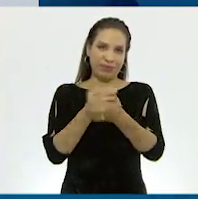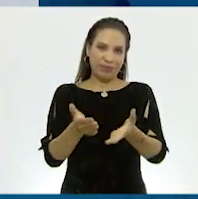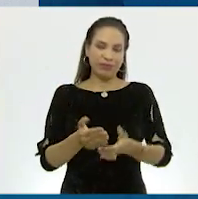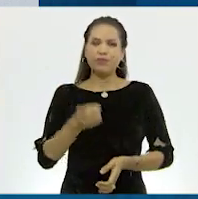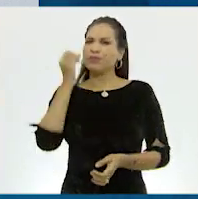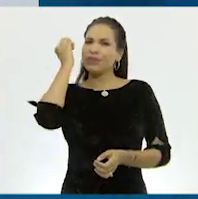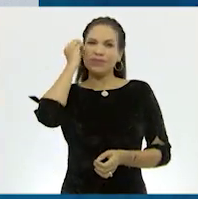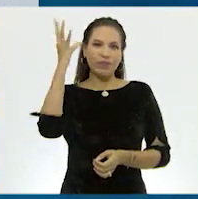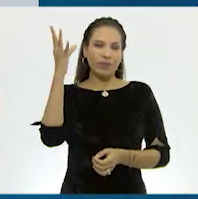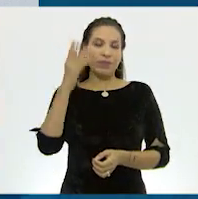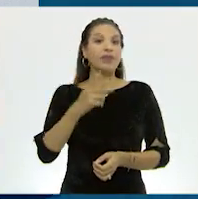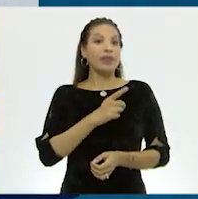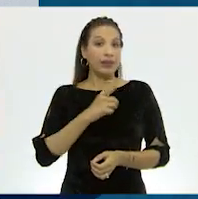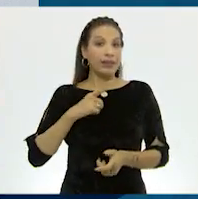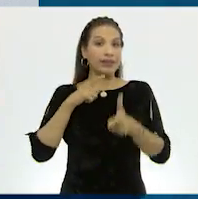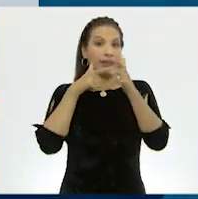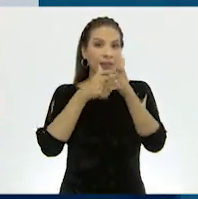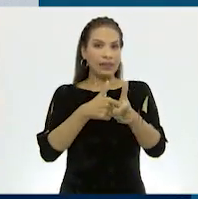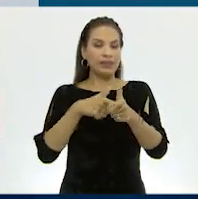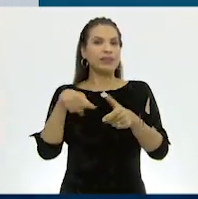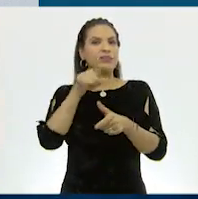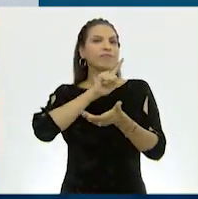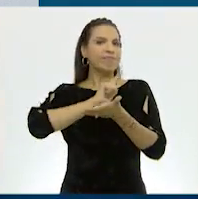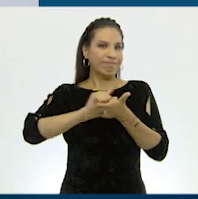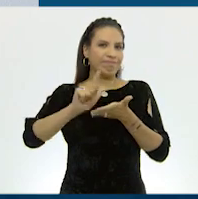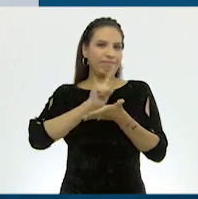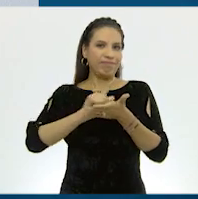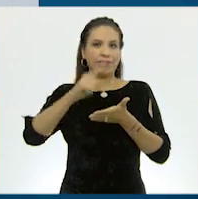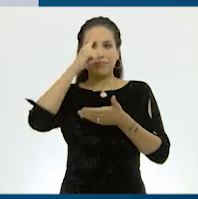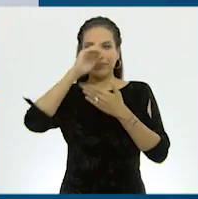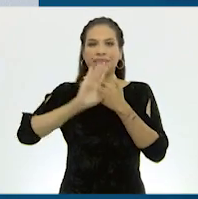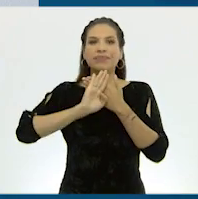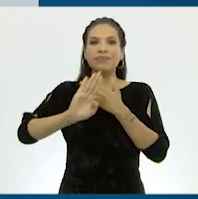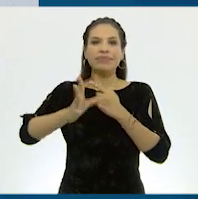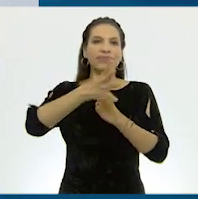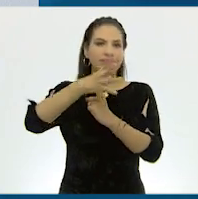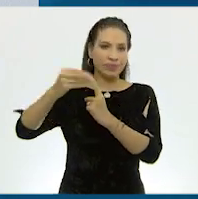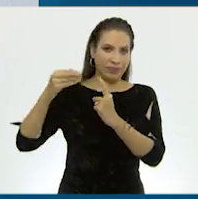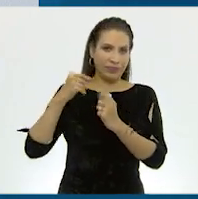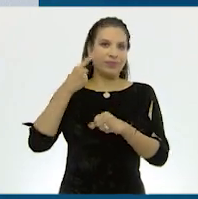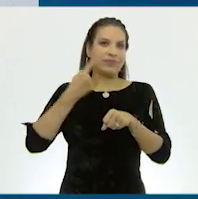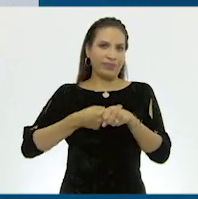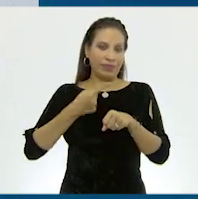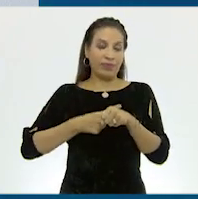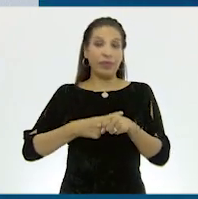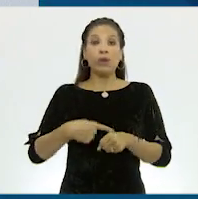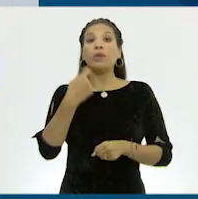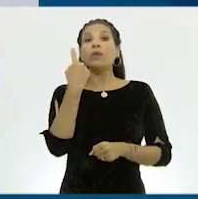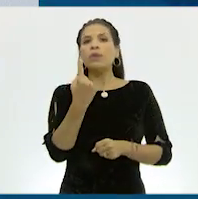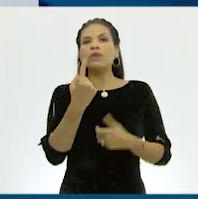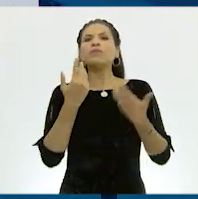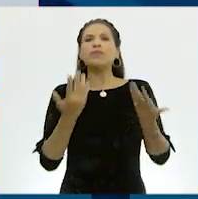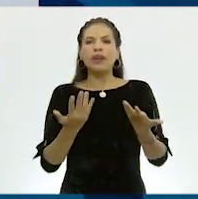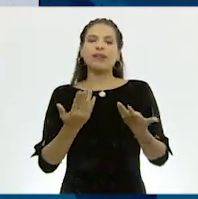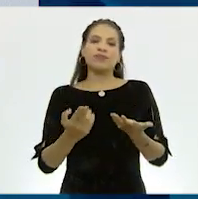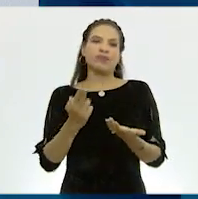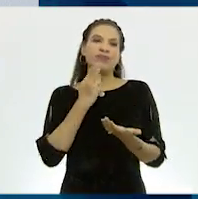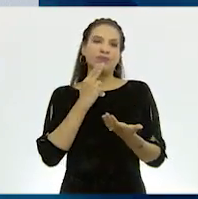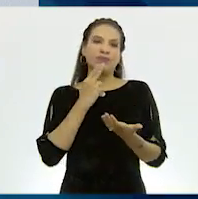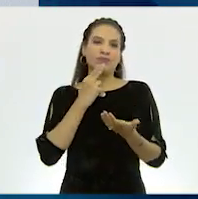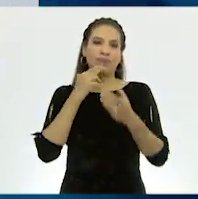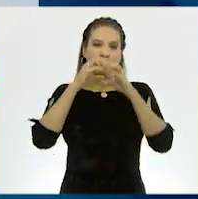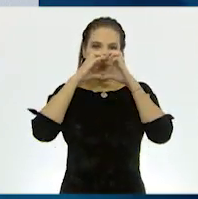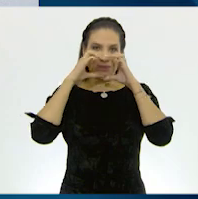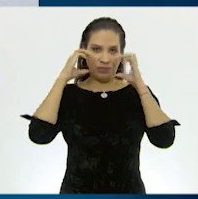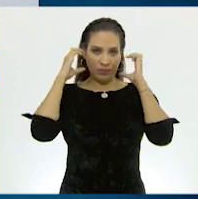No olviden que hay que continuar con las medidas de higiene para evitar contagios. Una de ellas es utilizar el